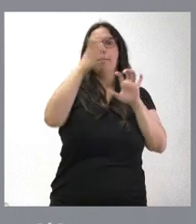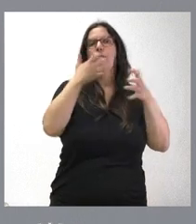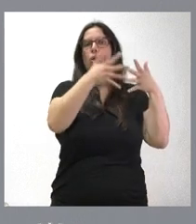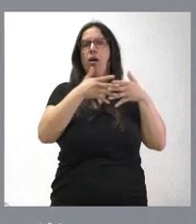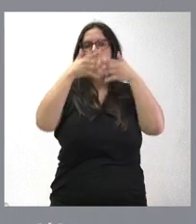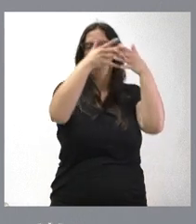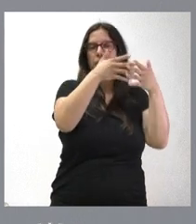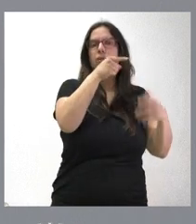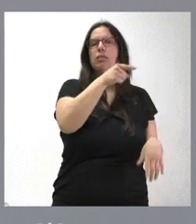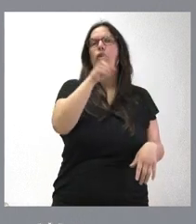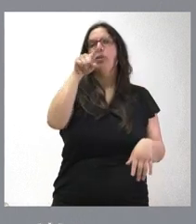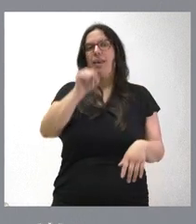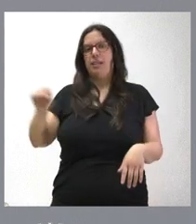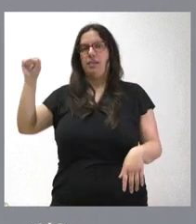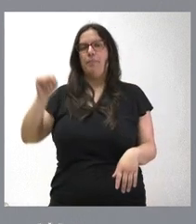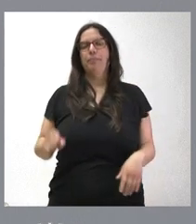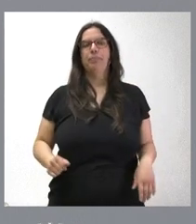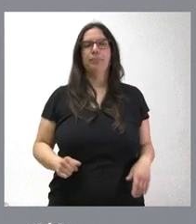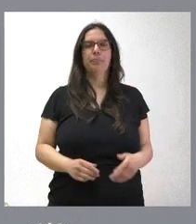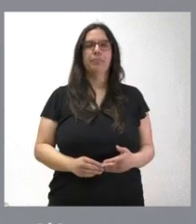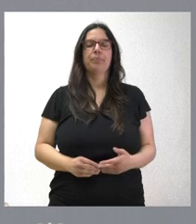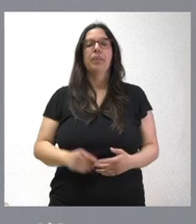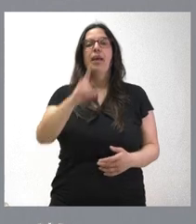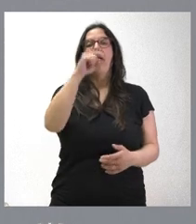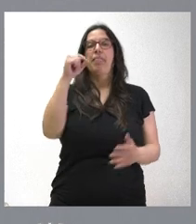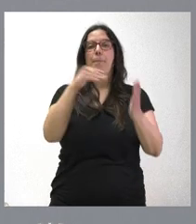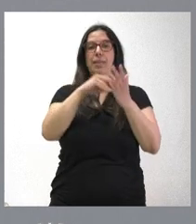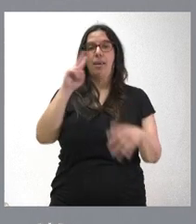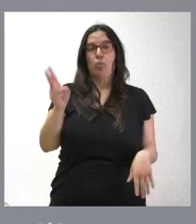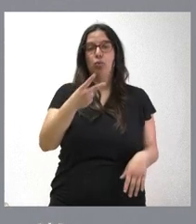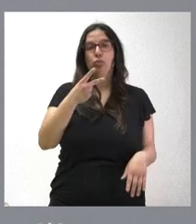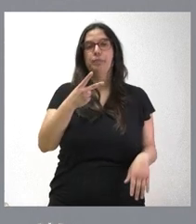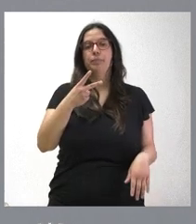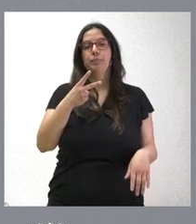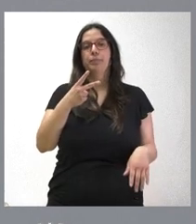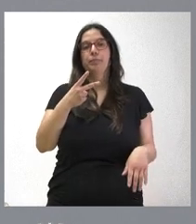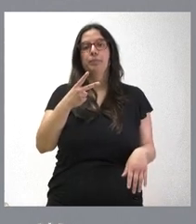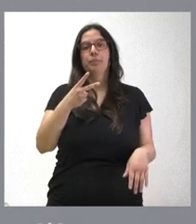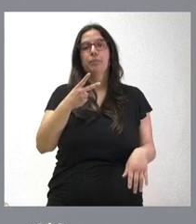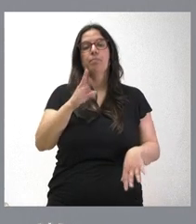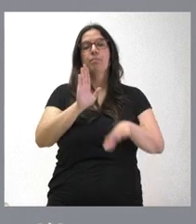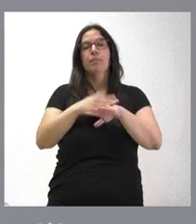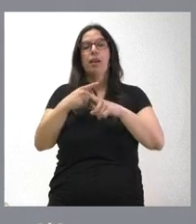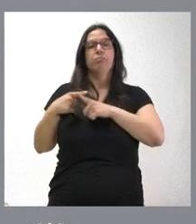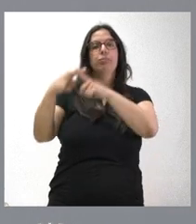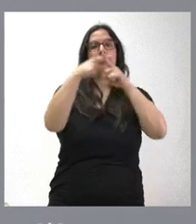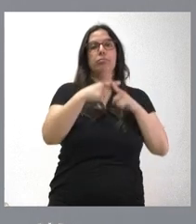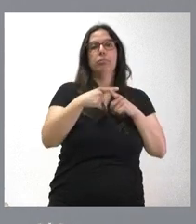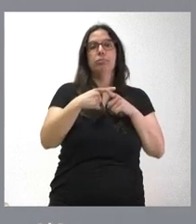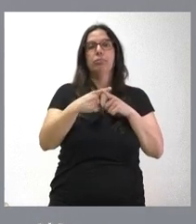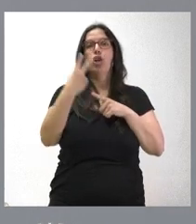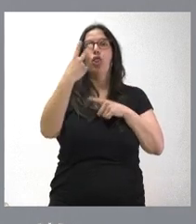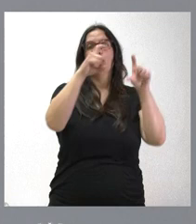y los mercados asiáticos. 100.000 euros para repartir entre dos clústeres,